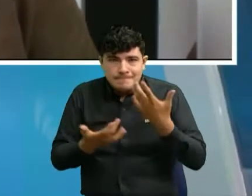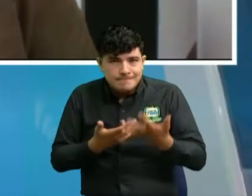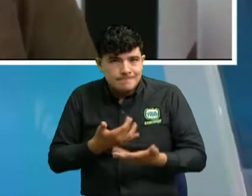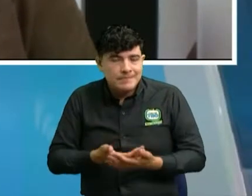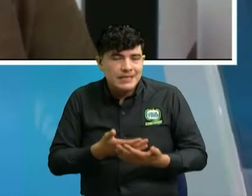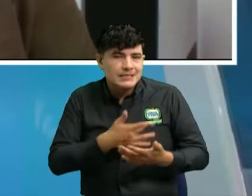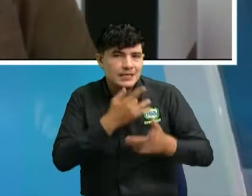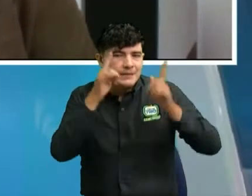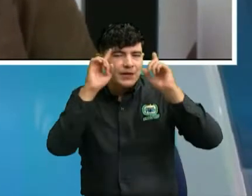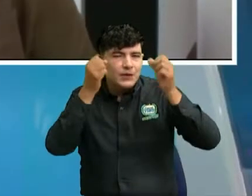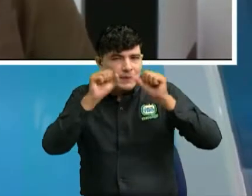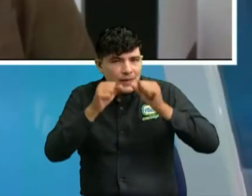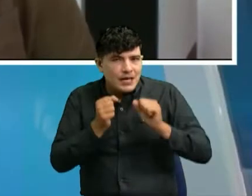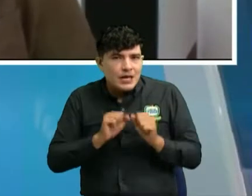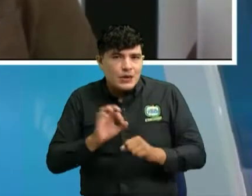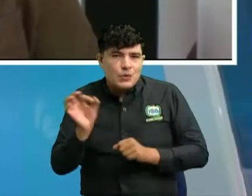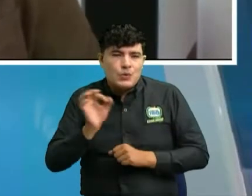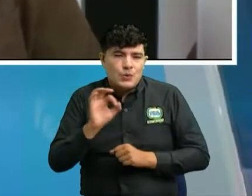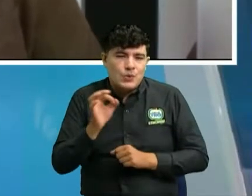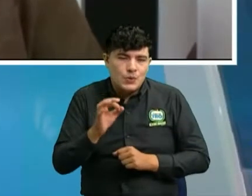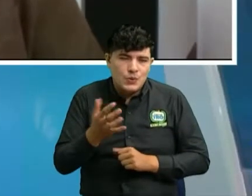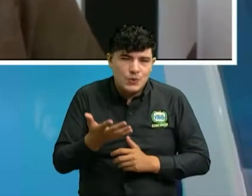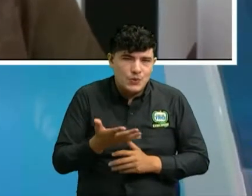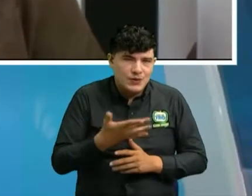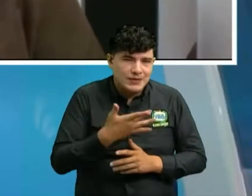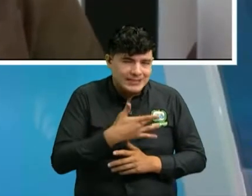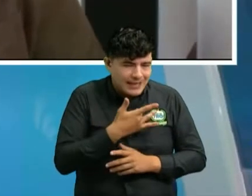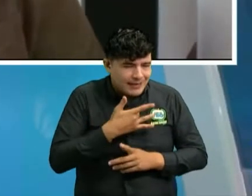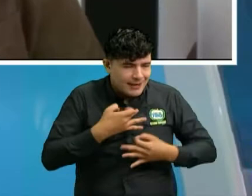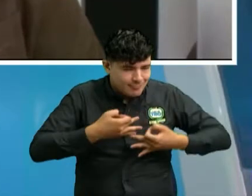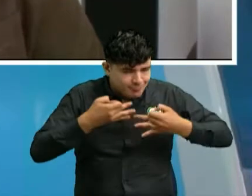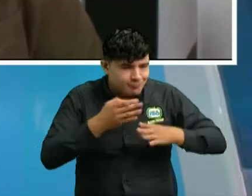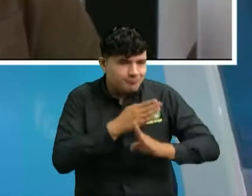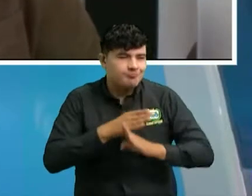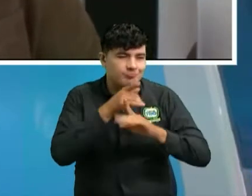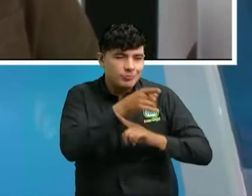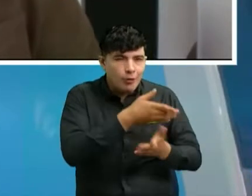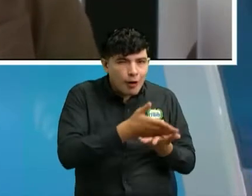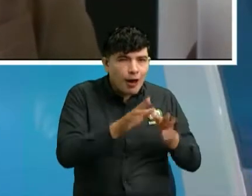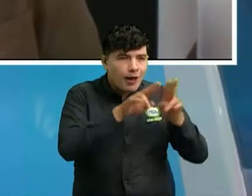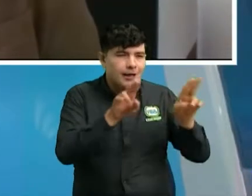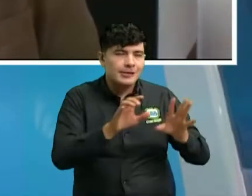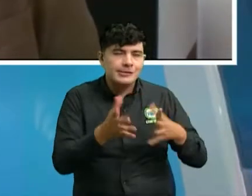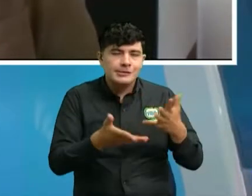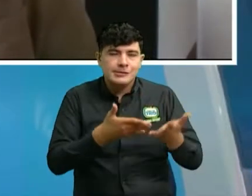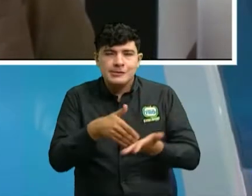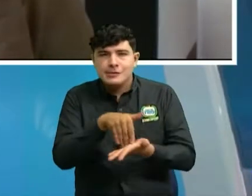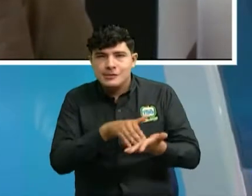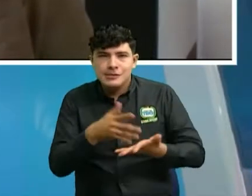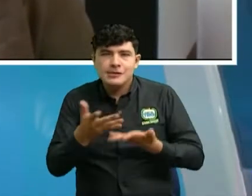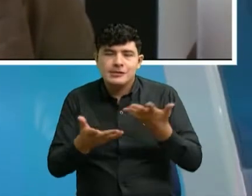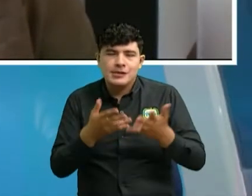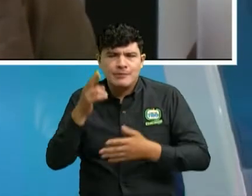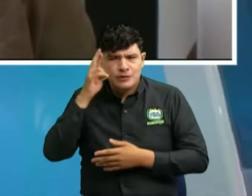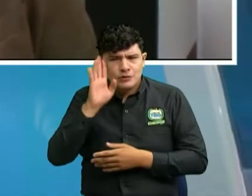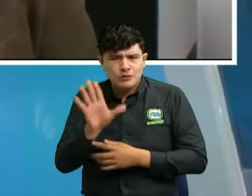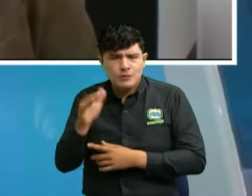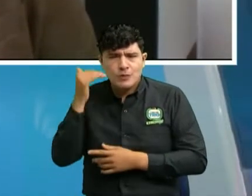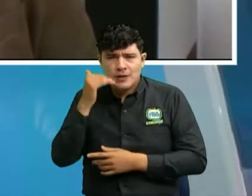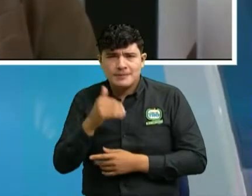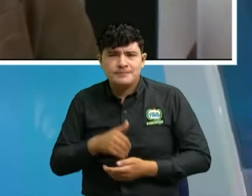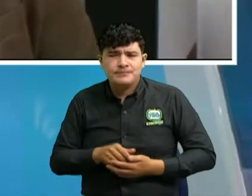preocupación o no nos generan la seguridad hacer compras por Internet entonces en este caso la señora